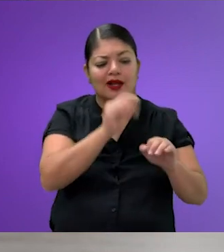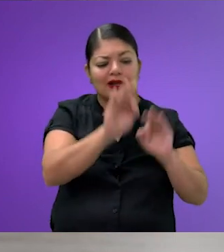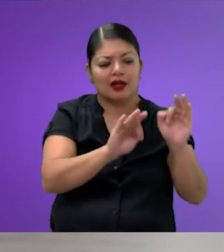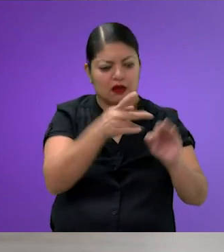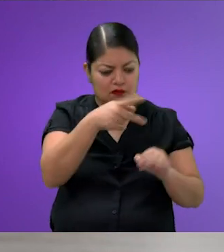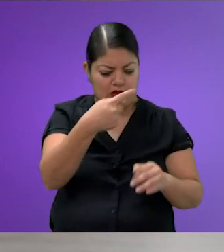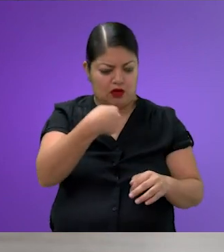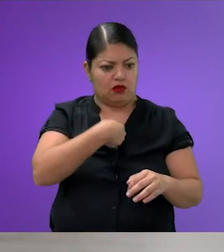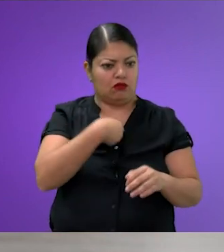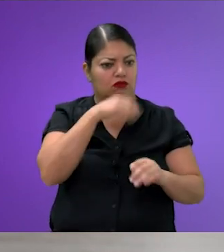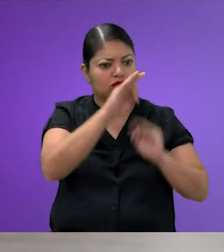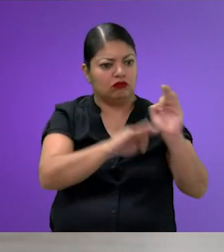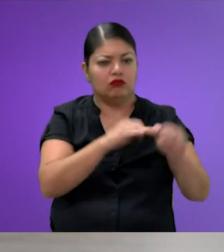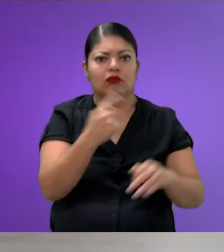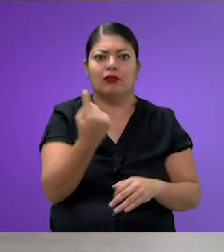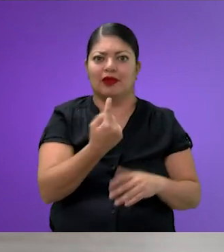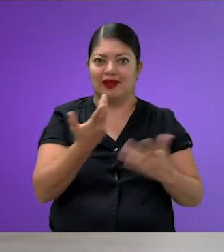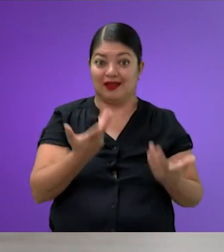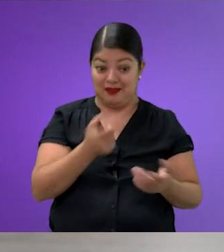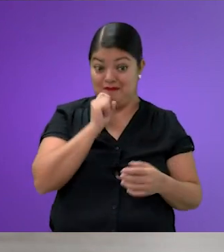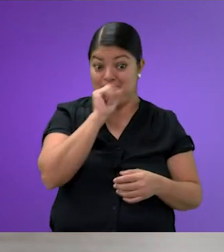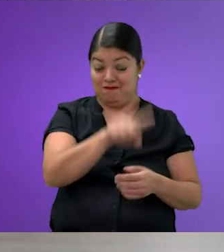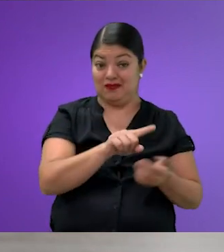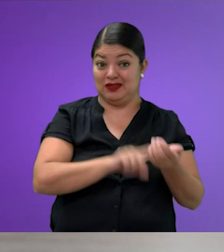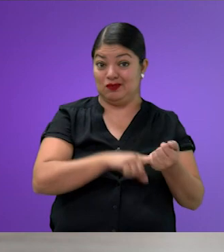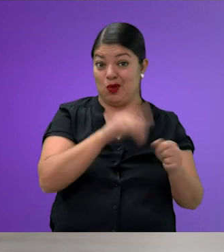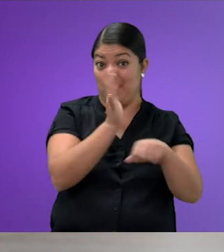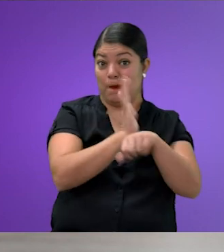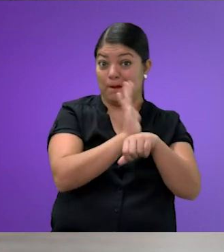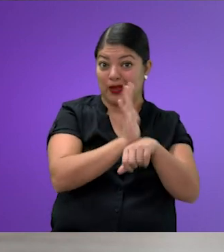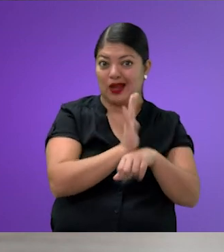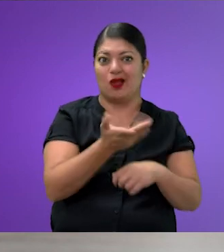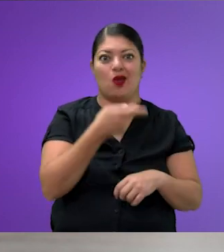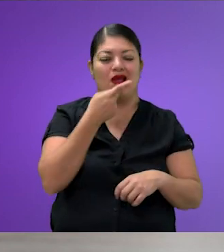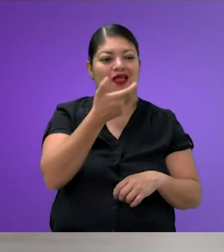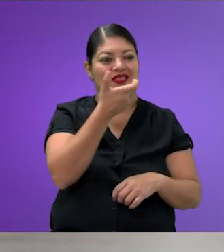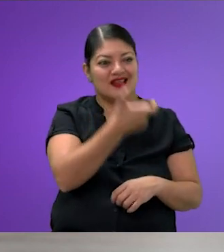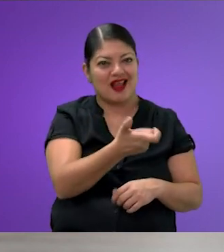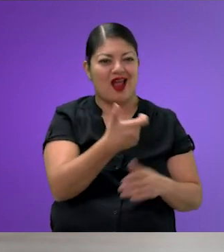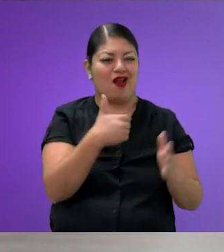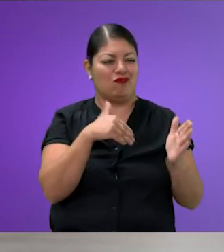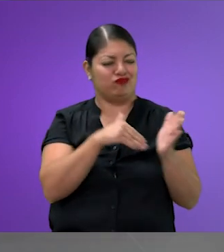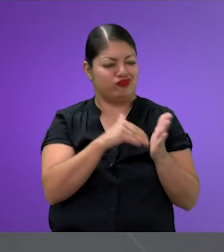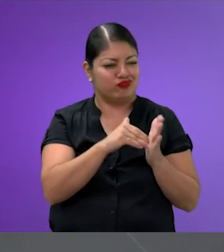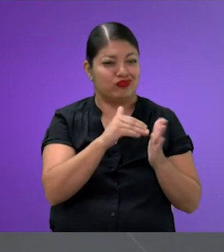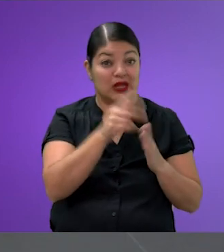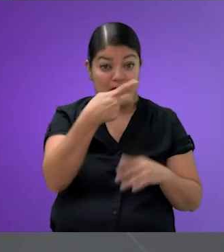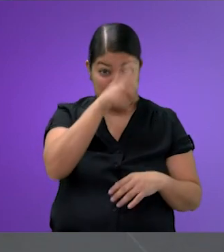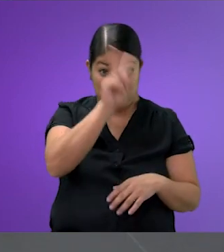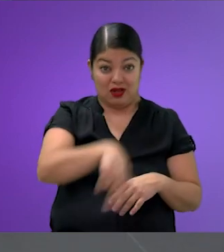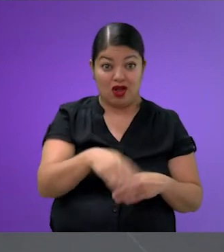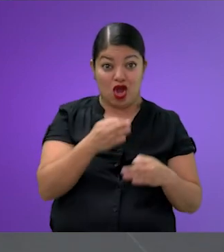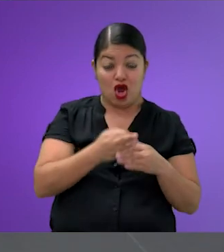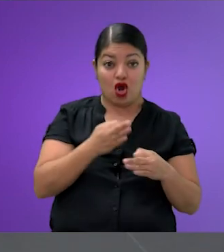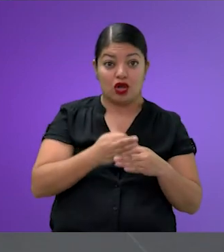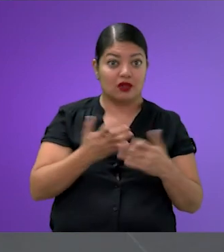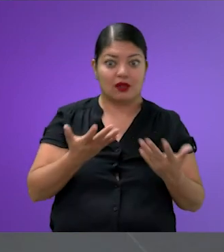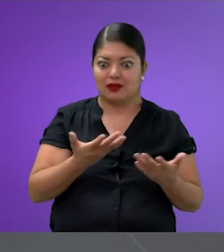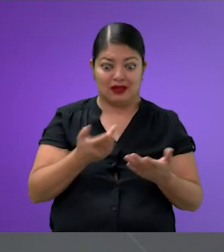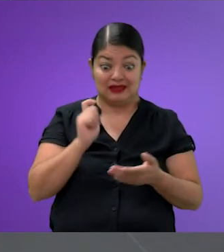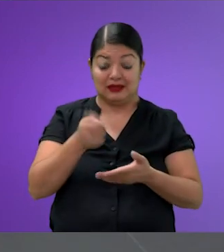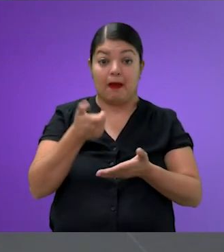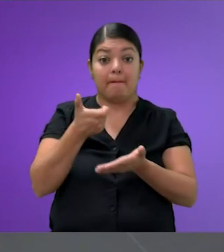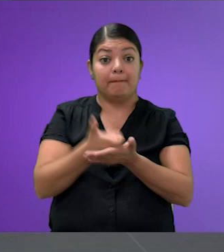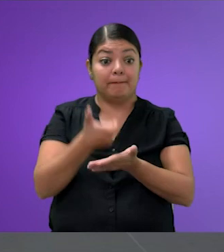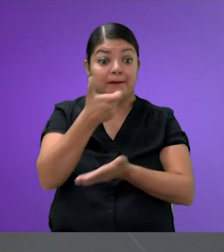Efectivamente. hablamos en las películas del dinero, los millonarios. Pero aquí en la realidad estamos hablando de la remuneración no como